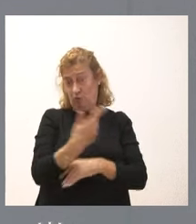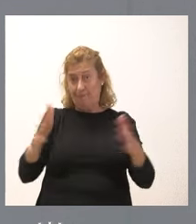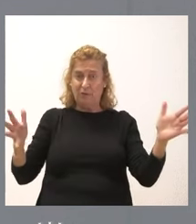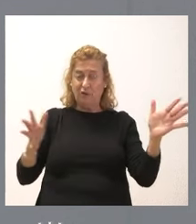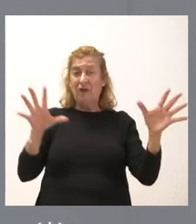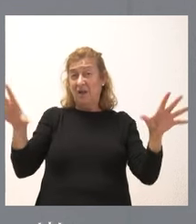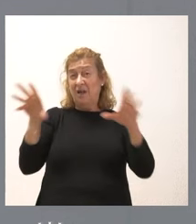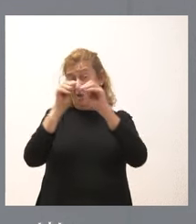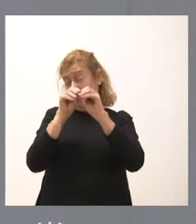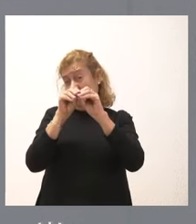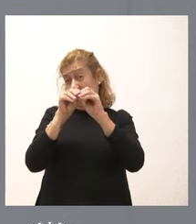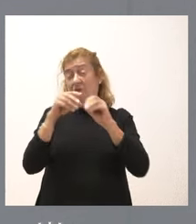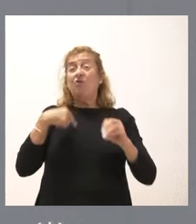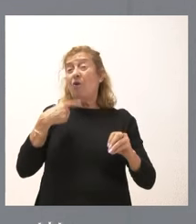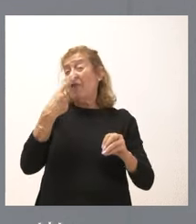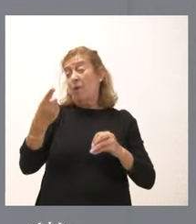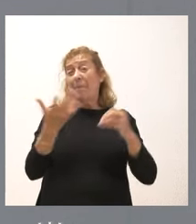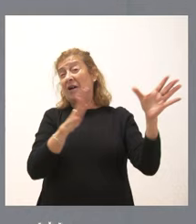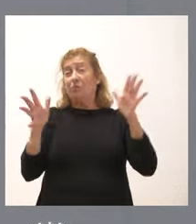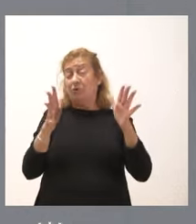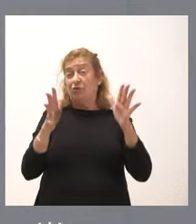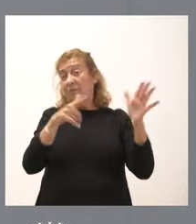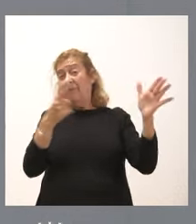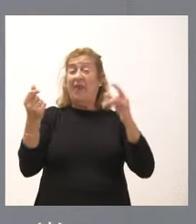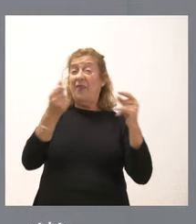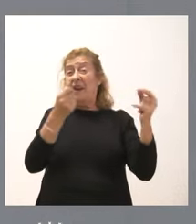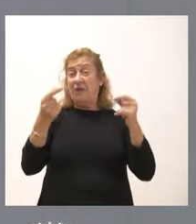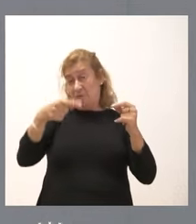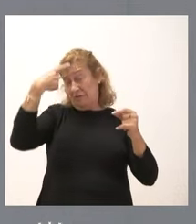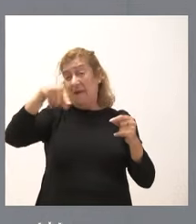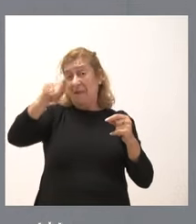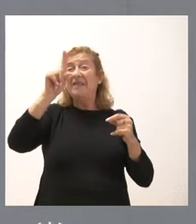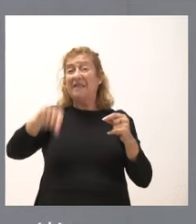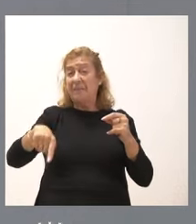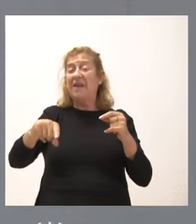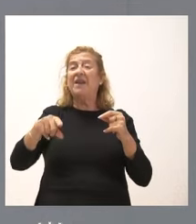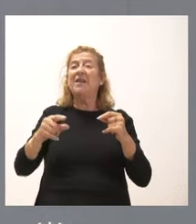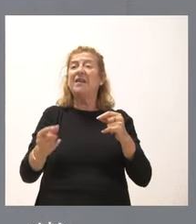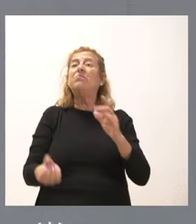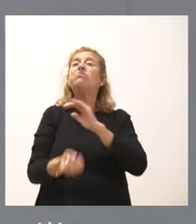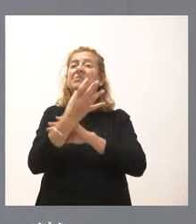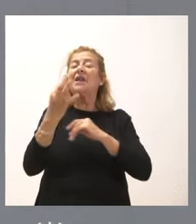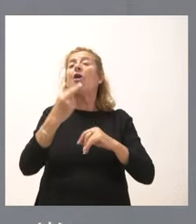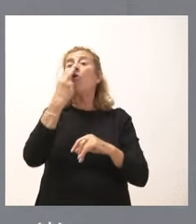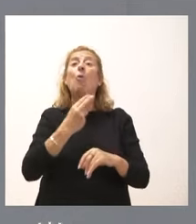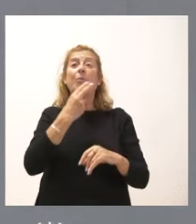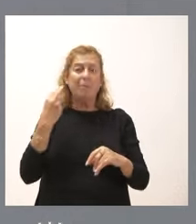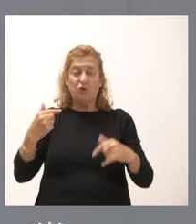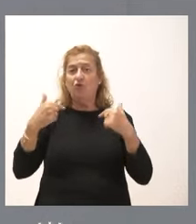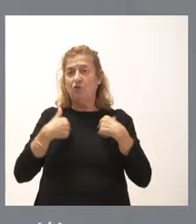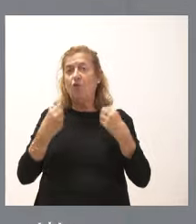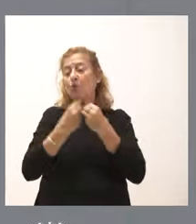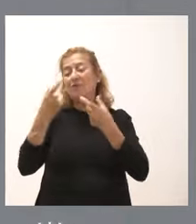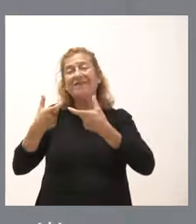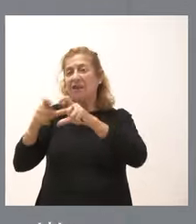definitiva, yo les apunto estas cantidades, que saben ustedes que también ha sido fruto del compromiso que tenemos con un sector